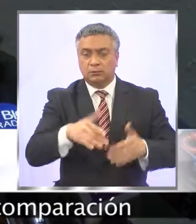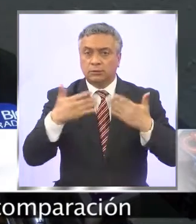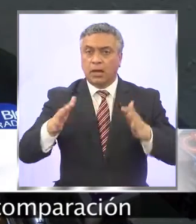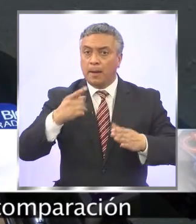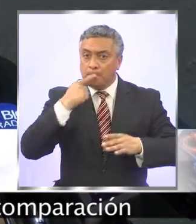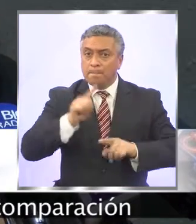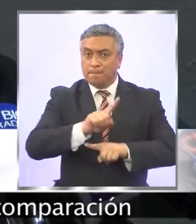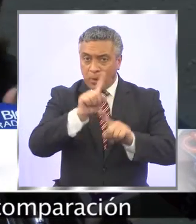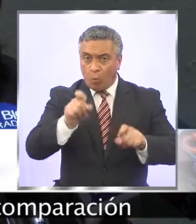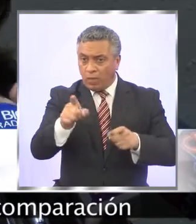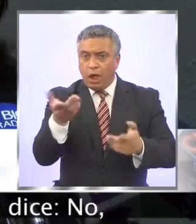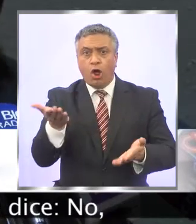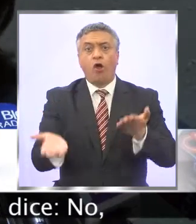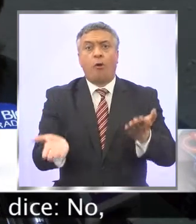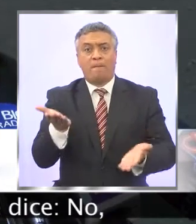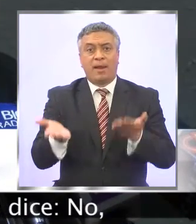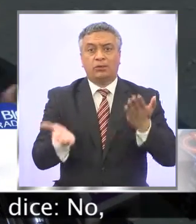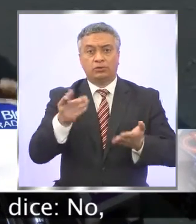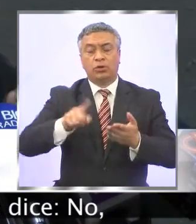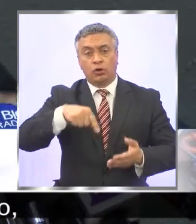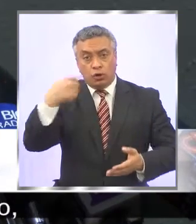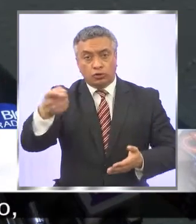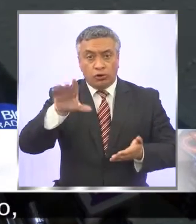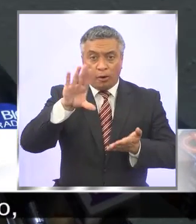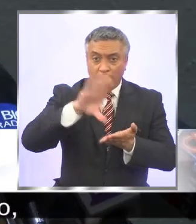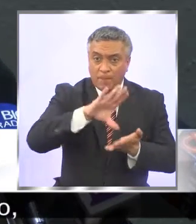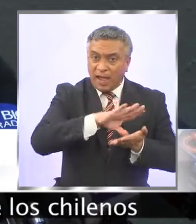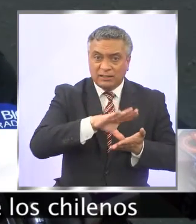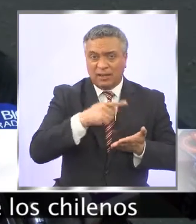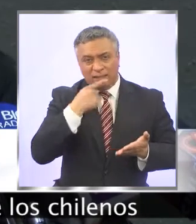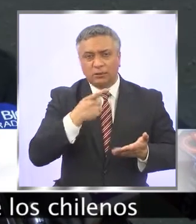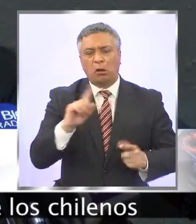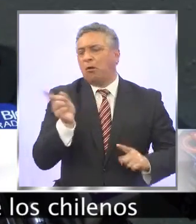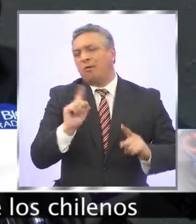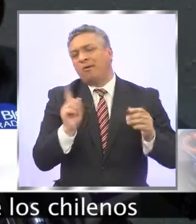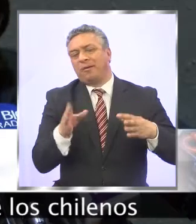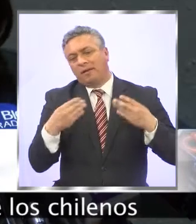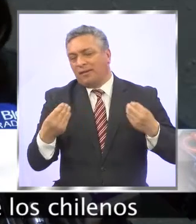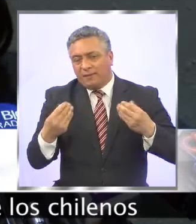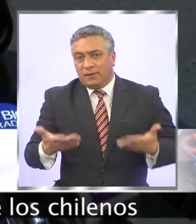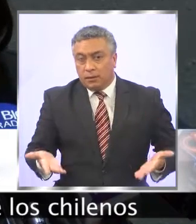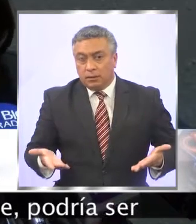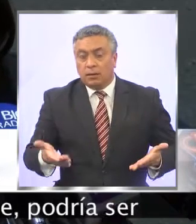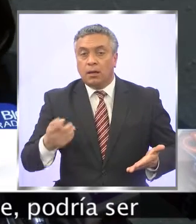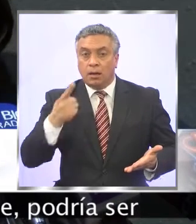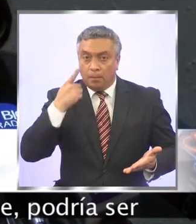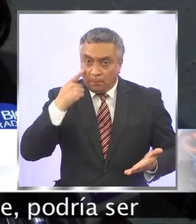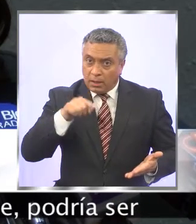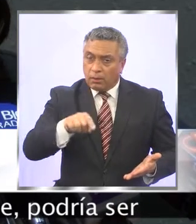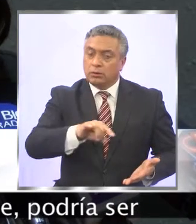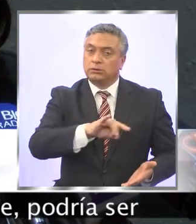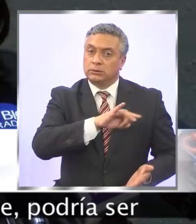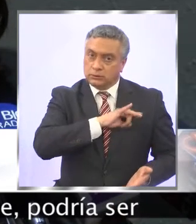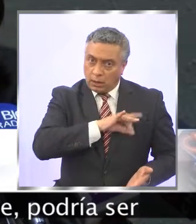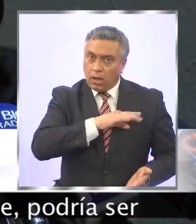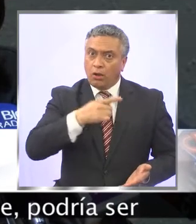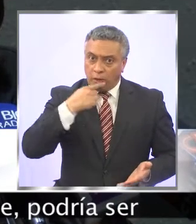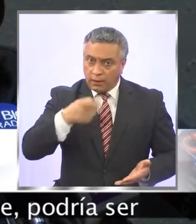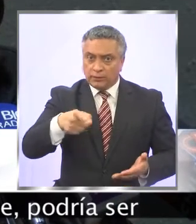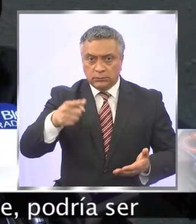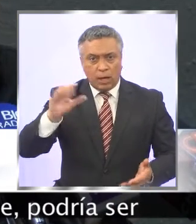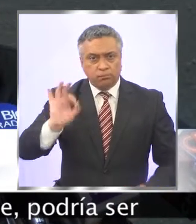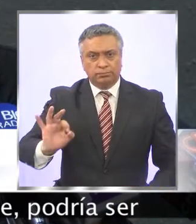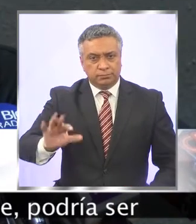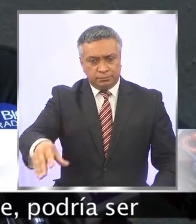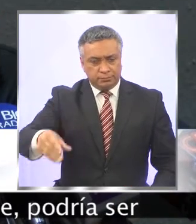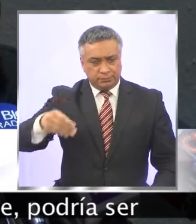pregunta sobre la comparación de Chile con otros países se dice no, pero no es para tanto. Pero estamos hablando de que los chilenos se introduce la idea